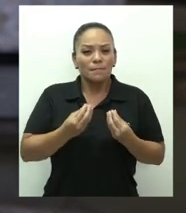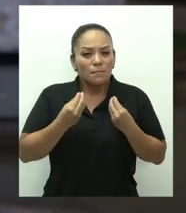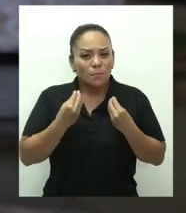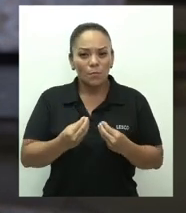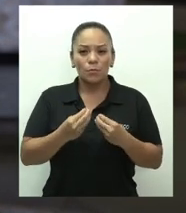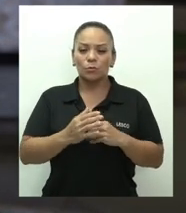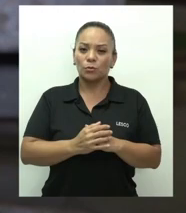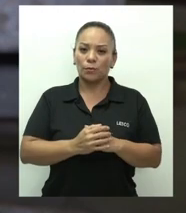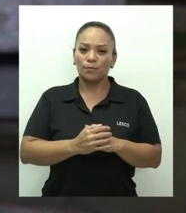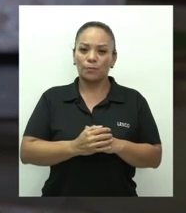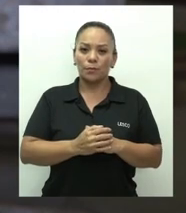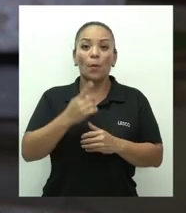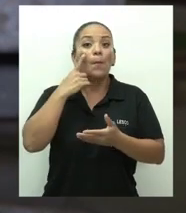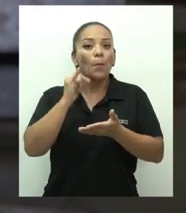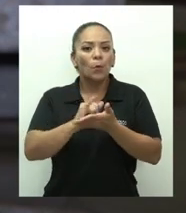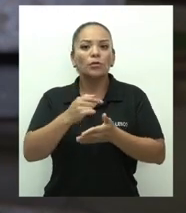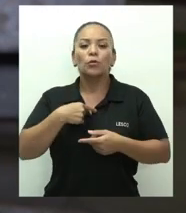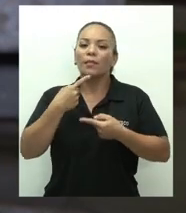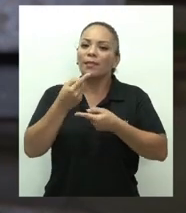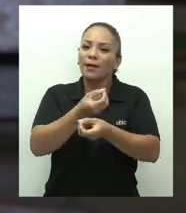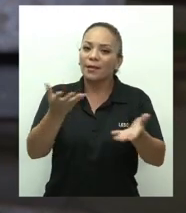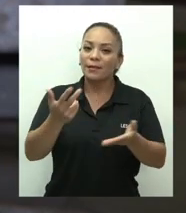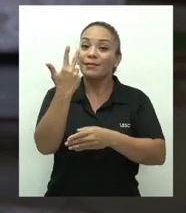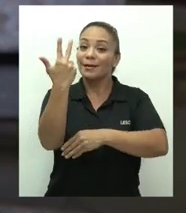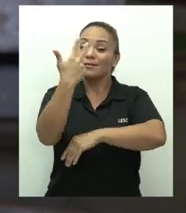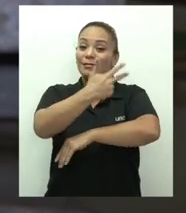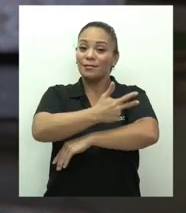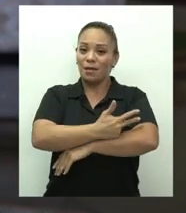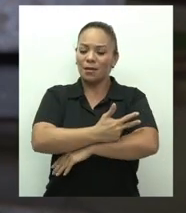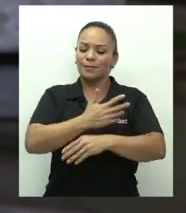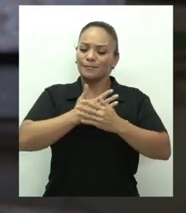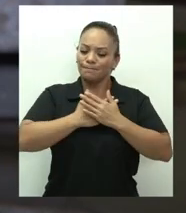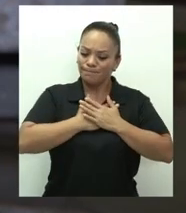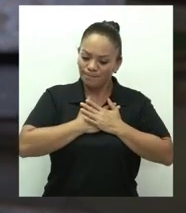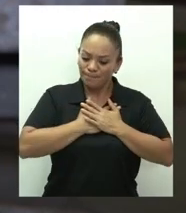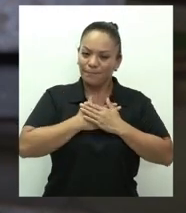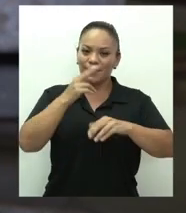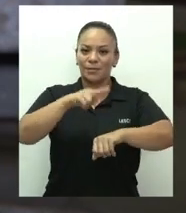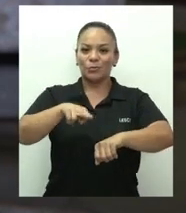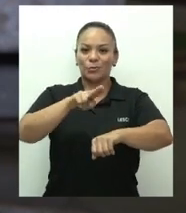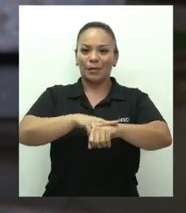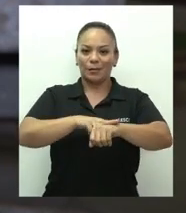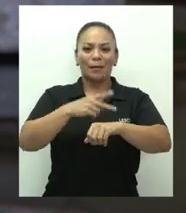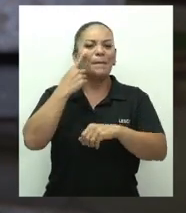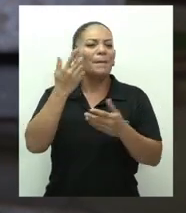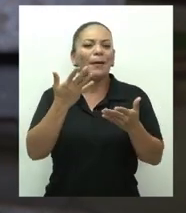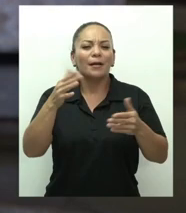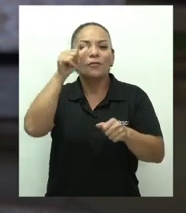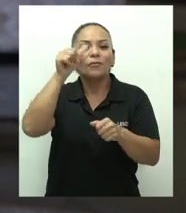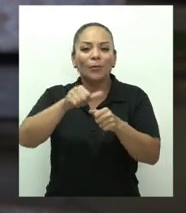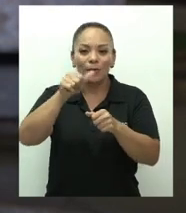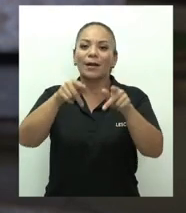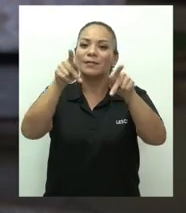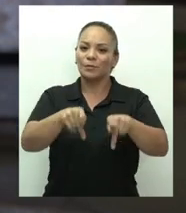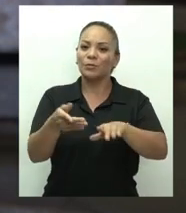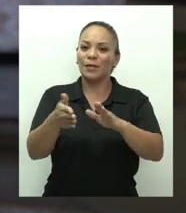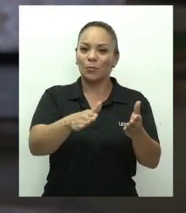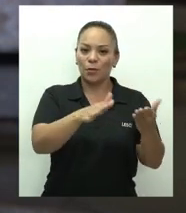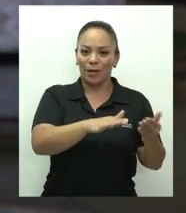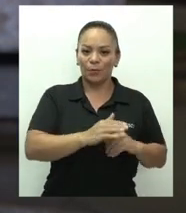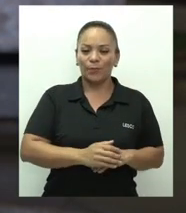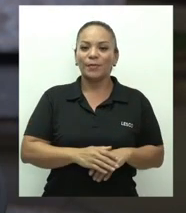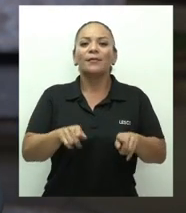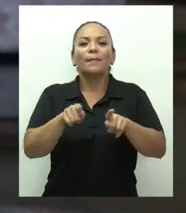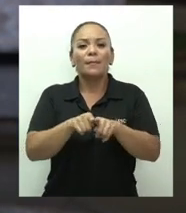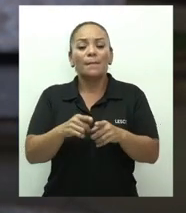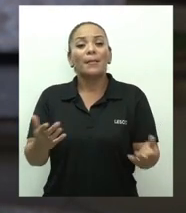es tanto el dolor que decreté tres días de duelo nacional para recordar a quienes se fueron,